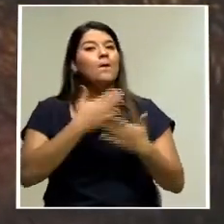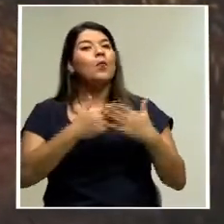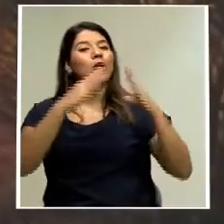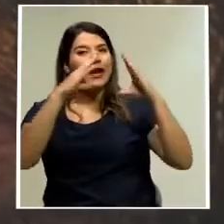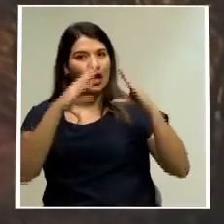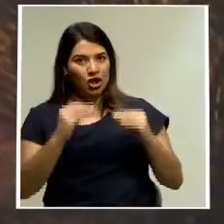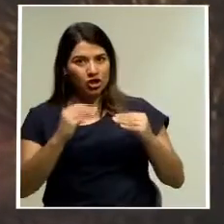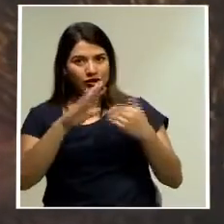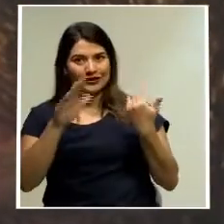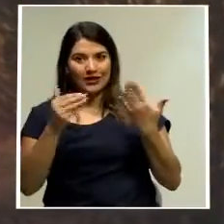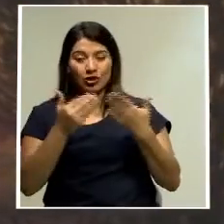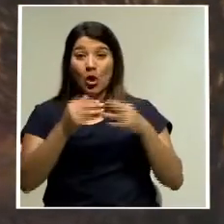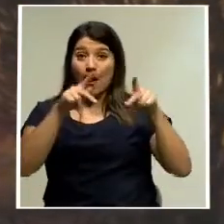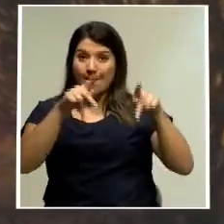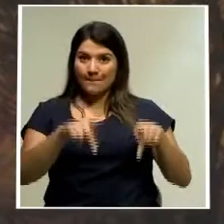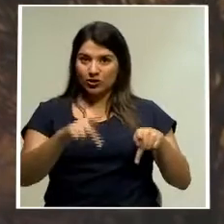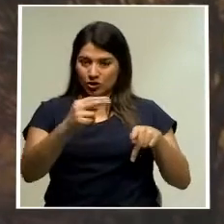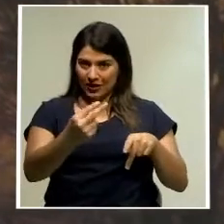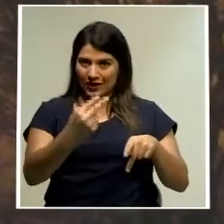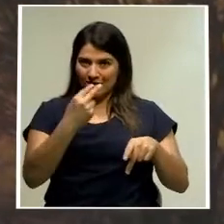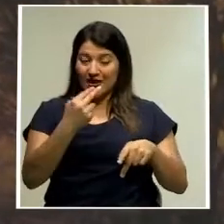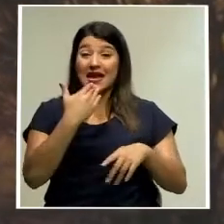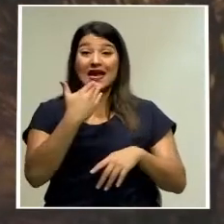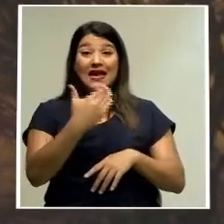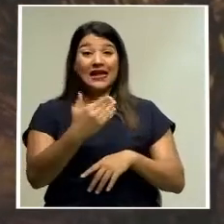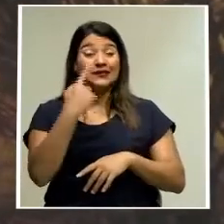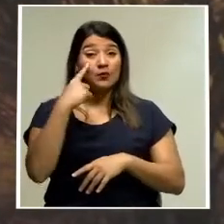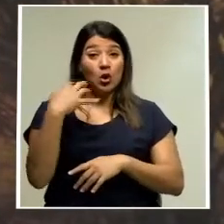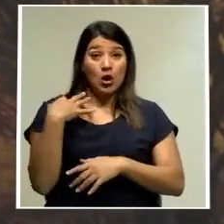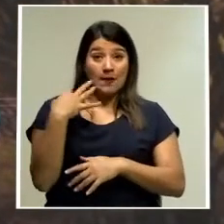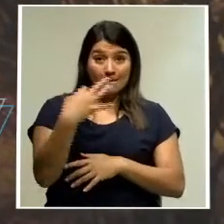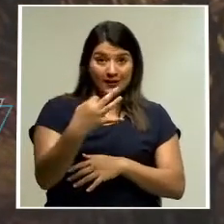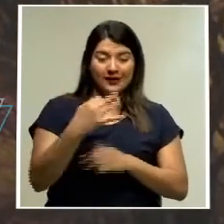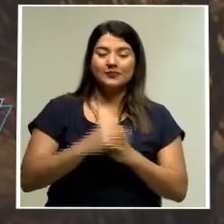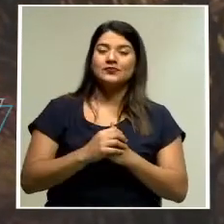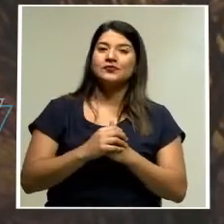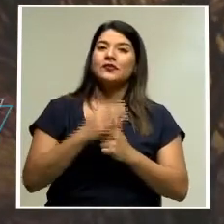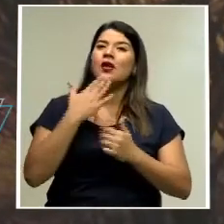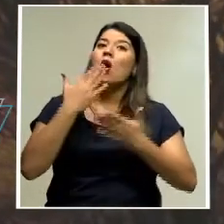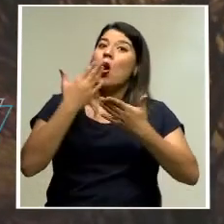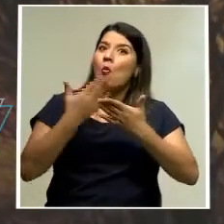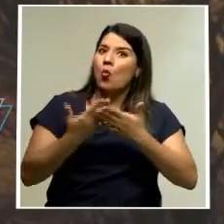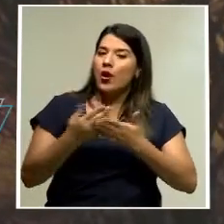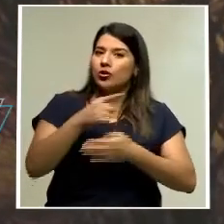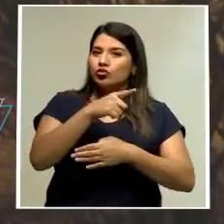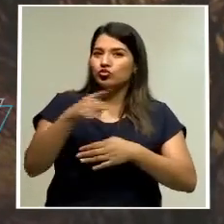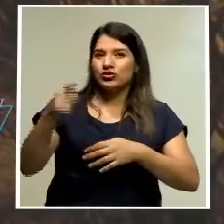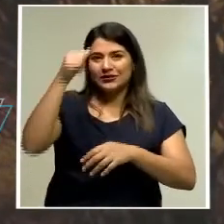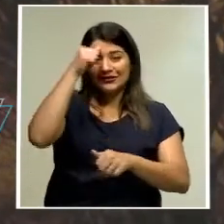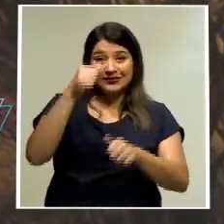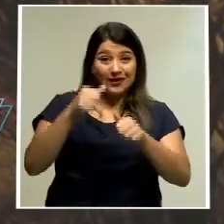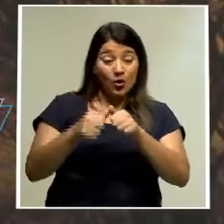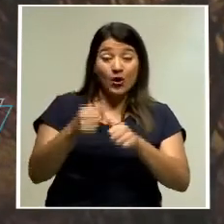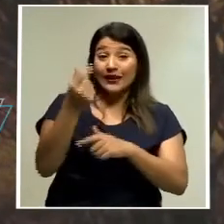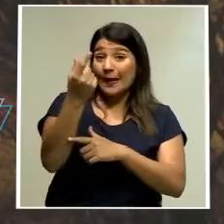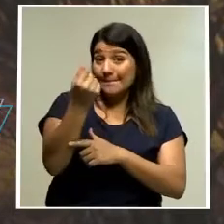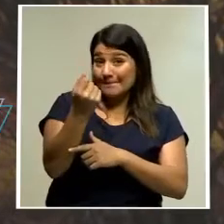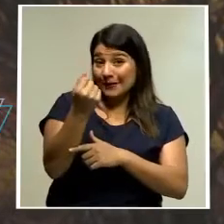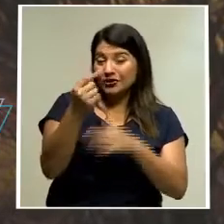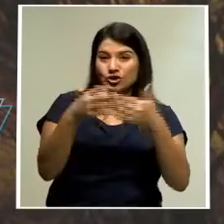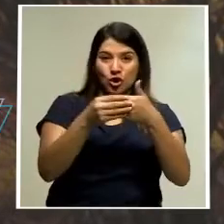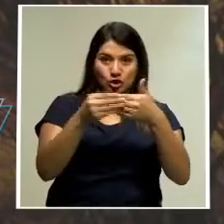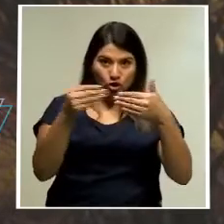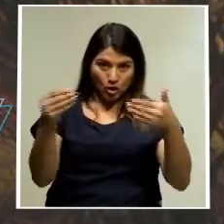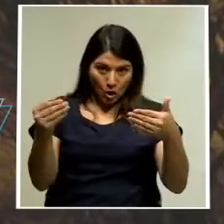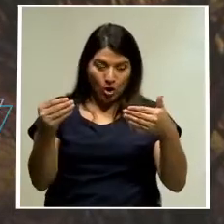a todos los televidentes y muchas gracias por la invitación. Bueno, hay que recordar que el precio del dólar